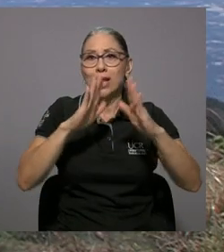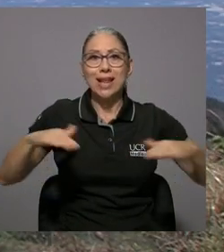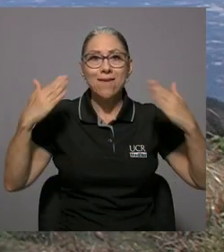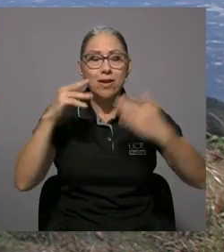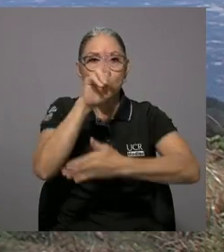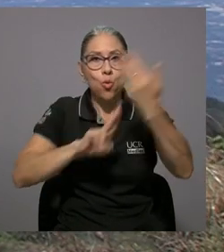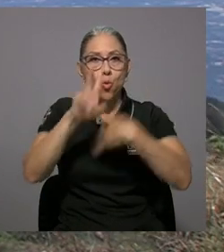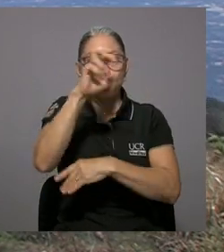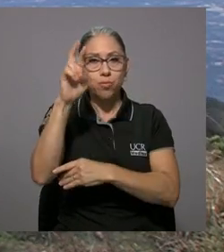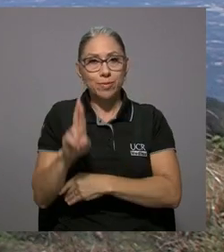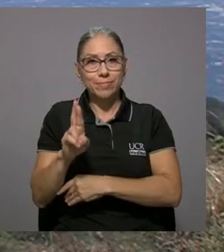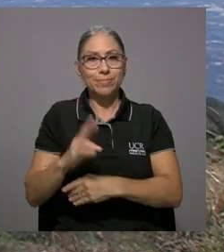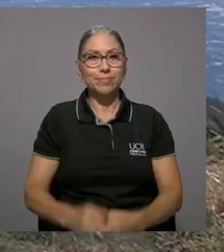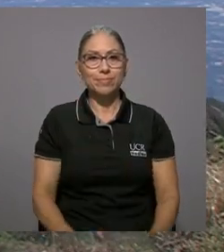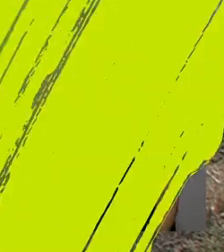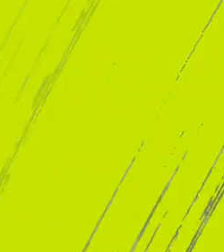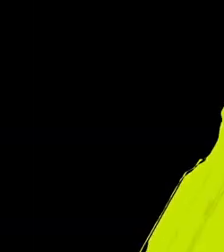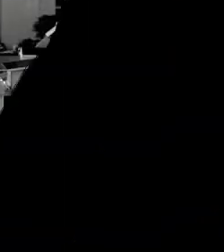de Costa Rica.